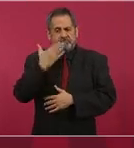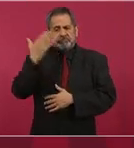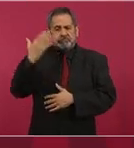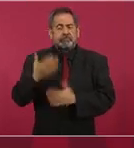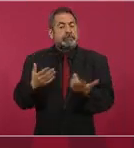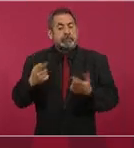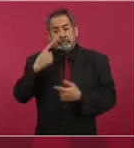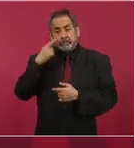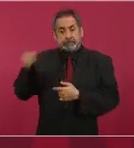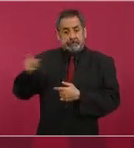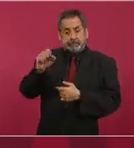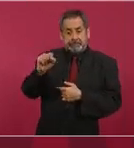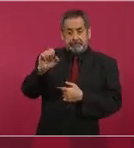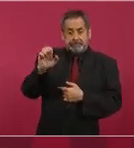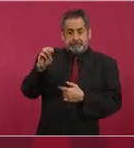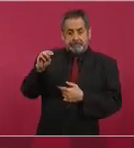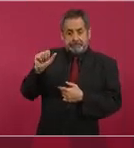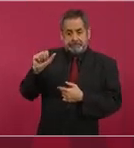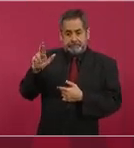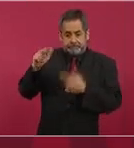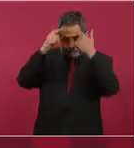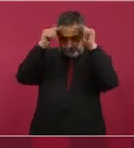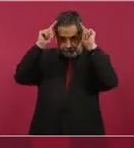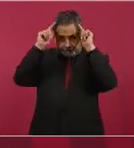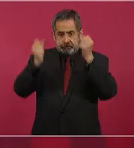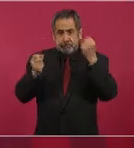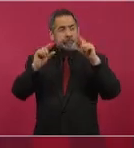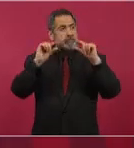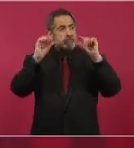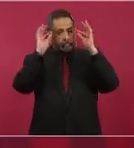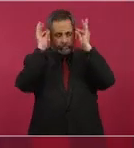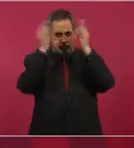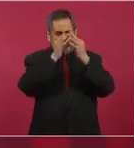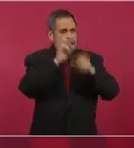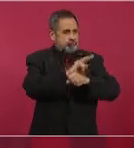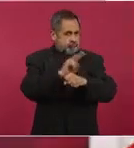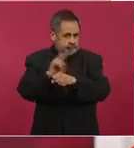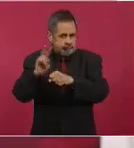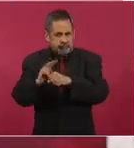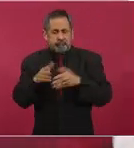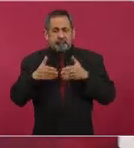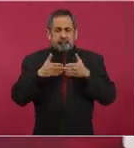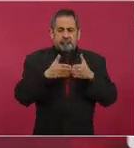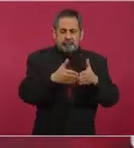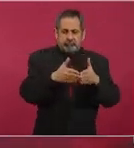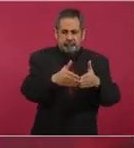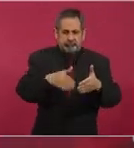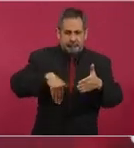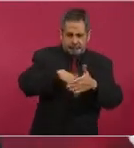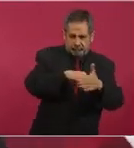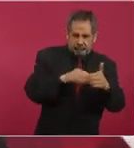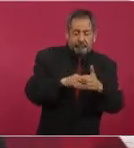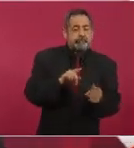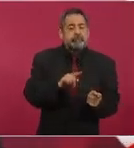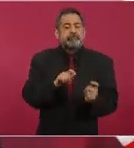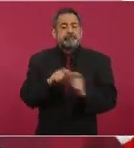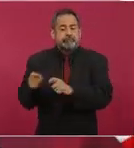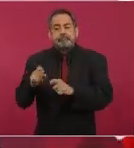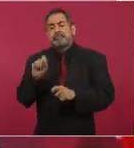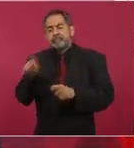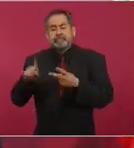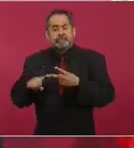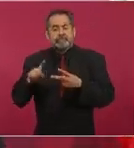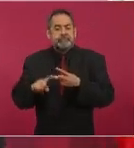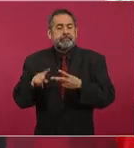tiene un número determinado de aduanas más los puertos y la Secretaría de la Defensa también, todas